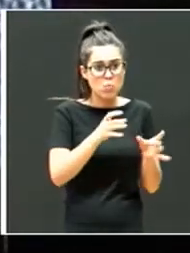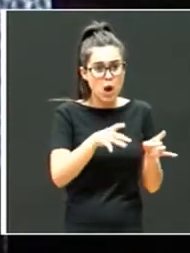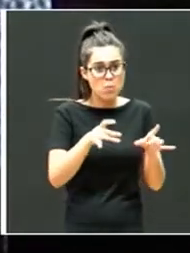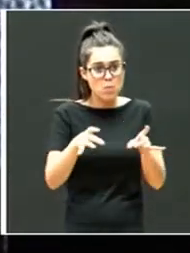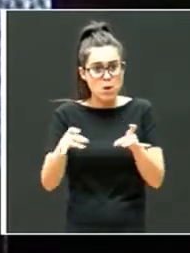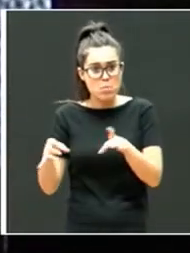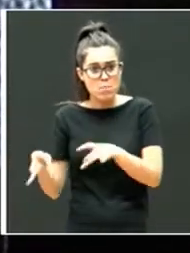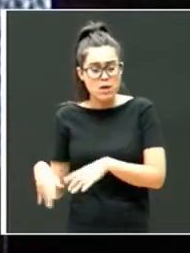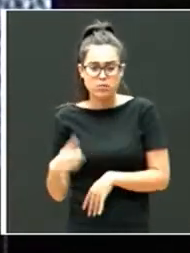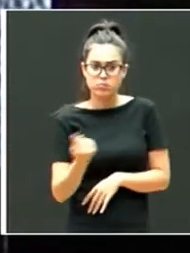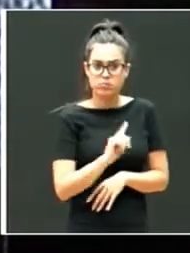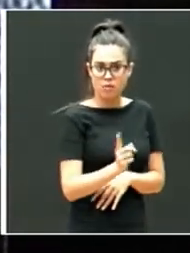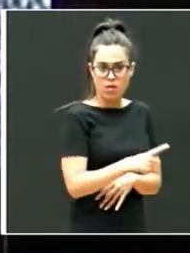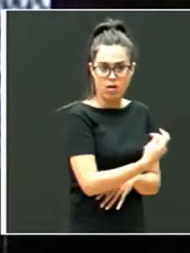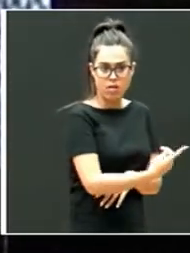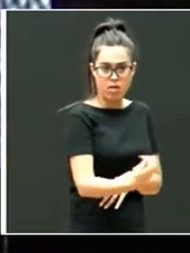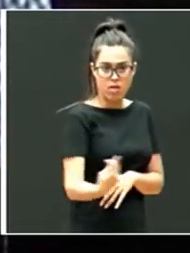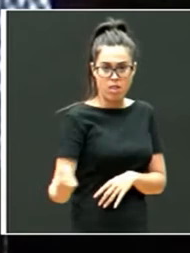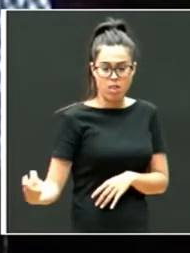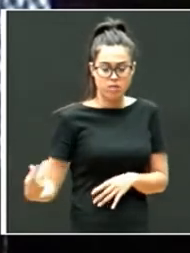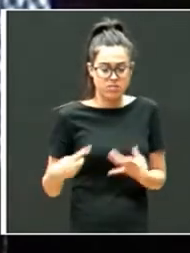un poco estar ahí.